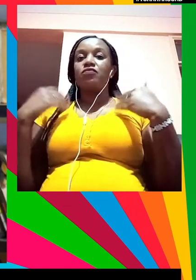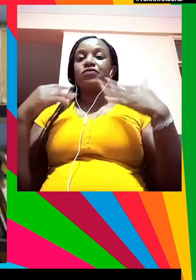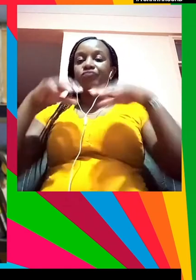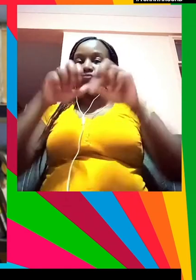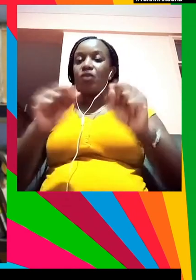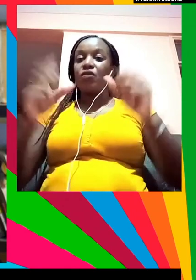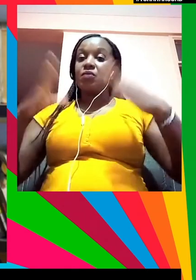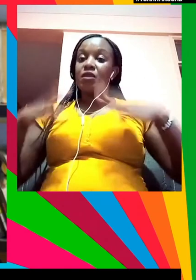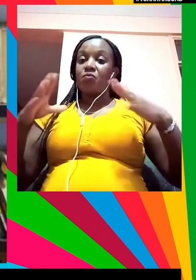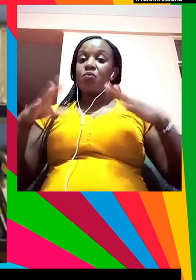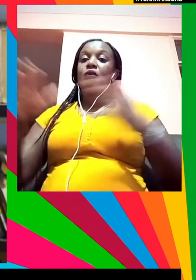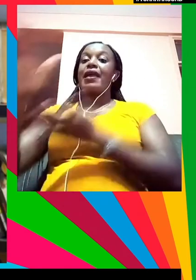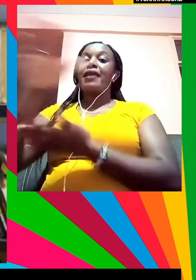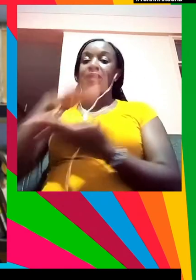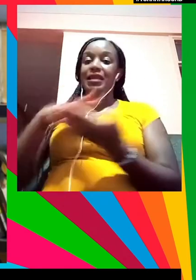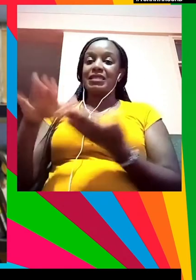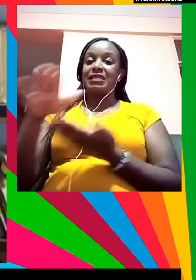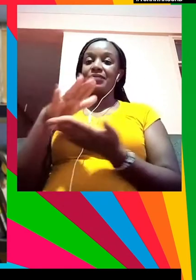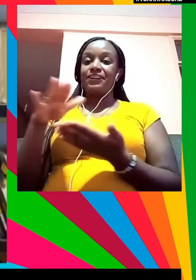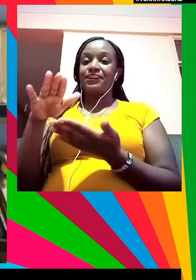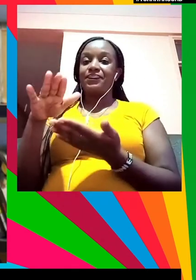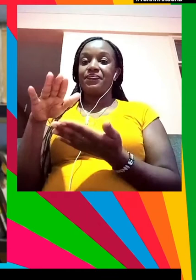archipiélagos urbanos.